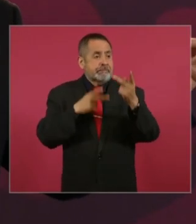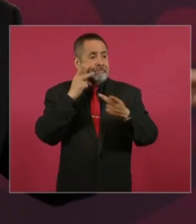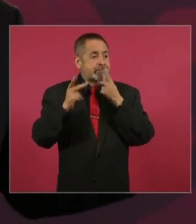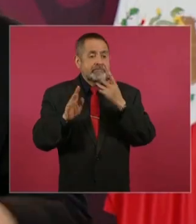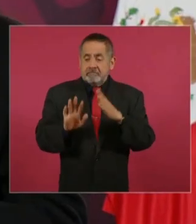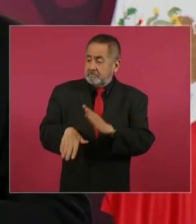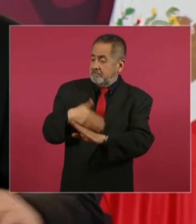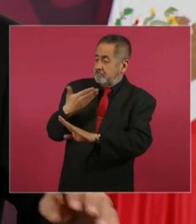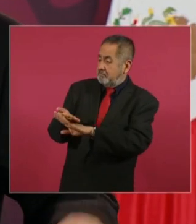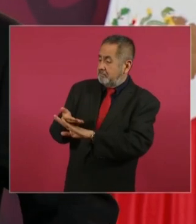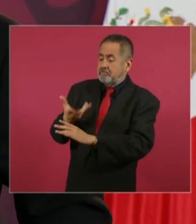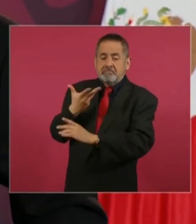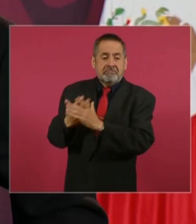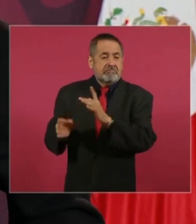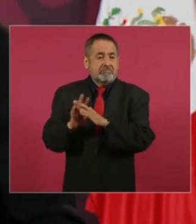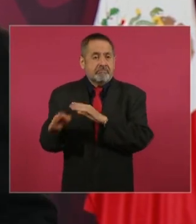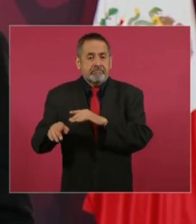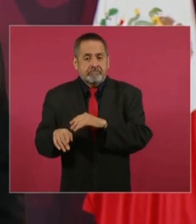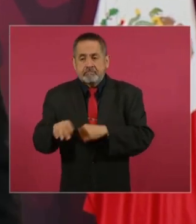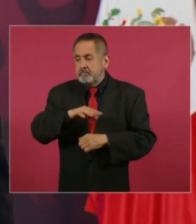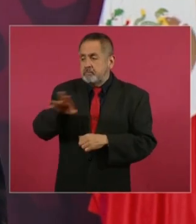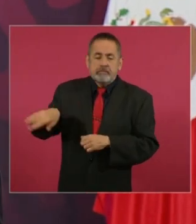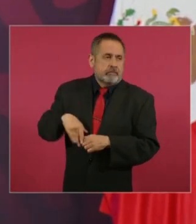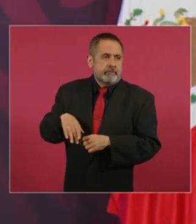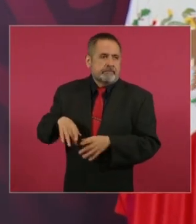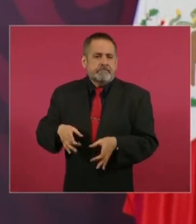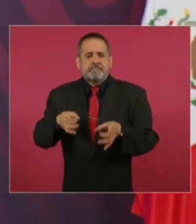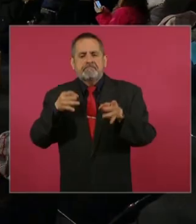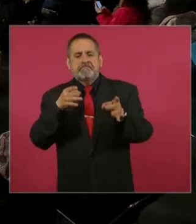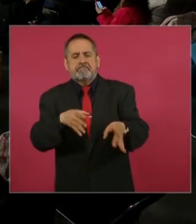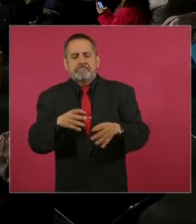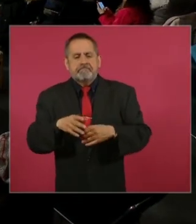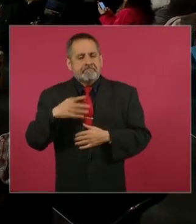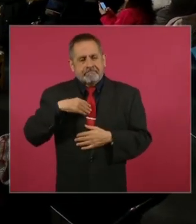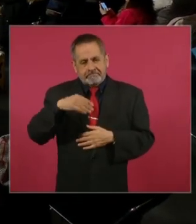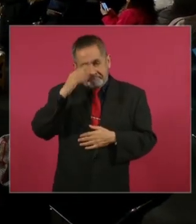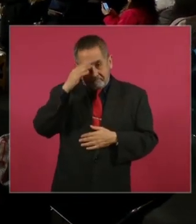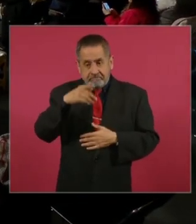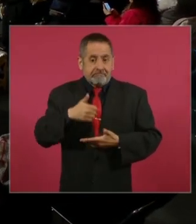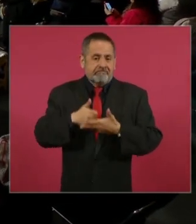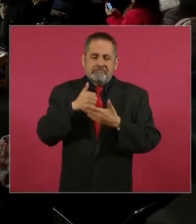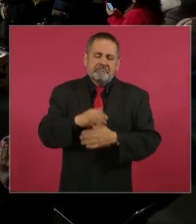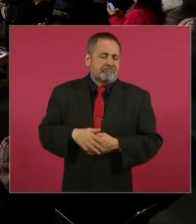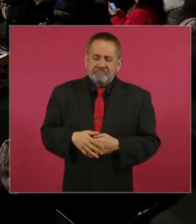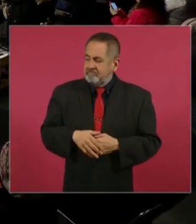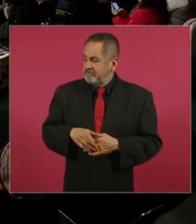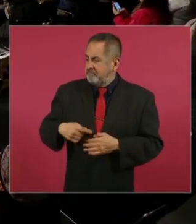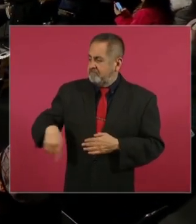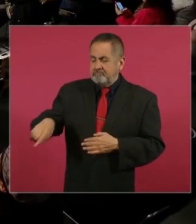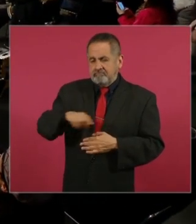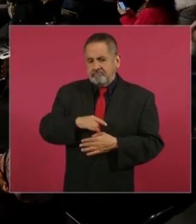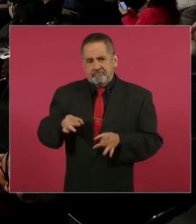anti-inmigrante, pensando que eso le iba a ayudar, y se